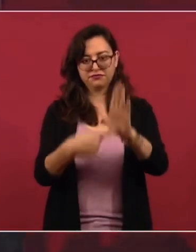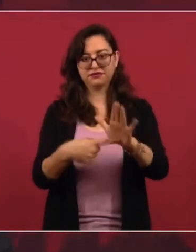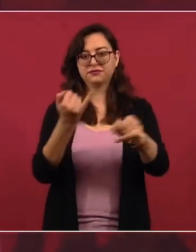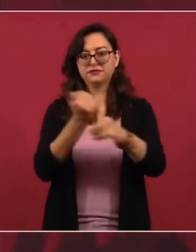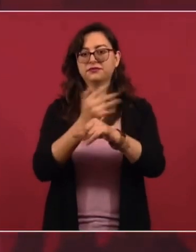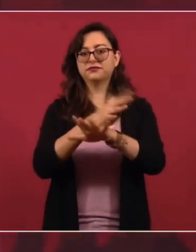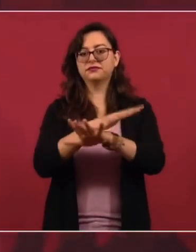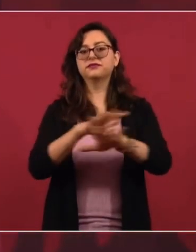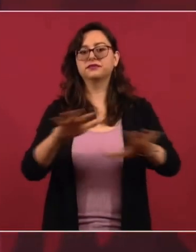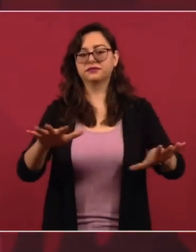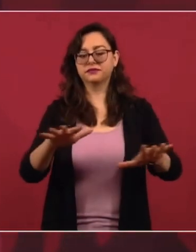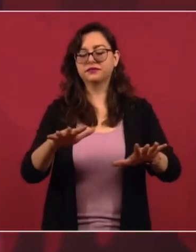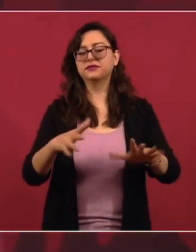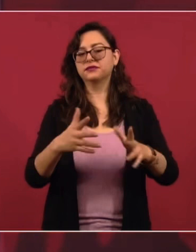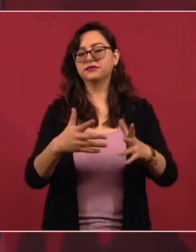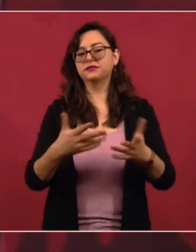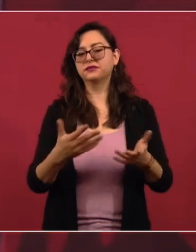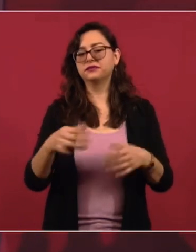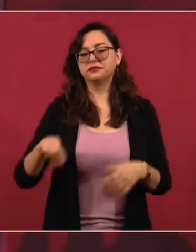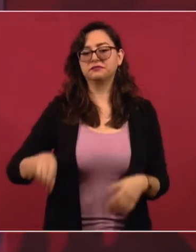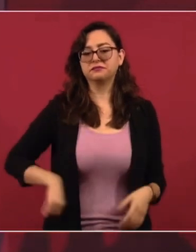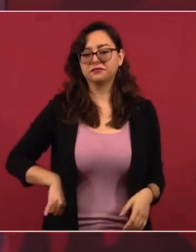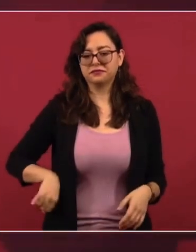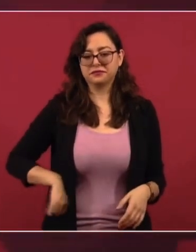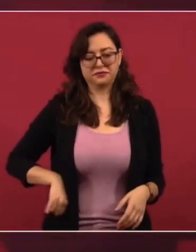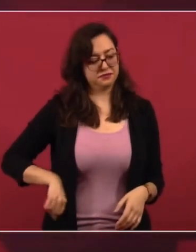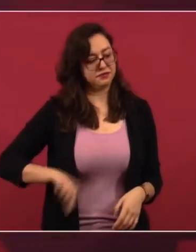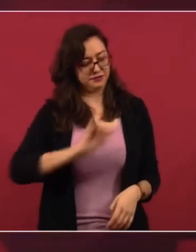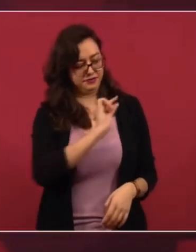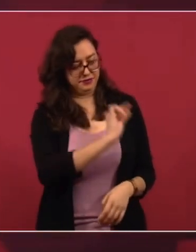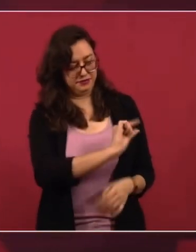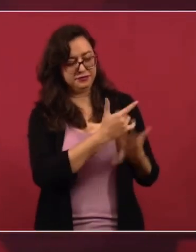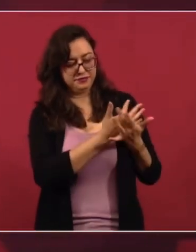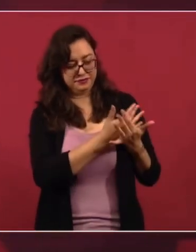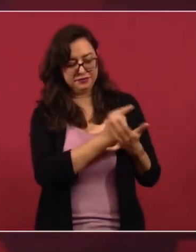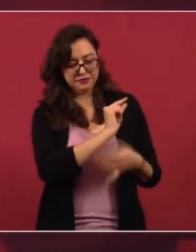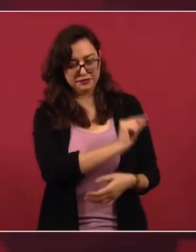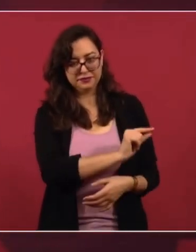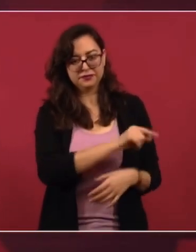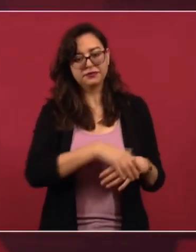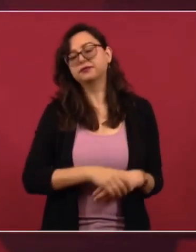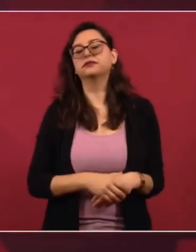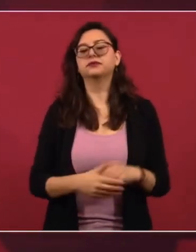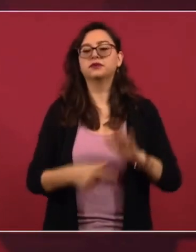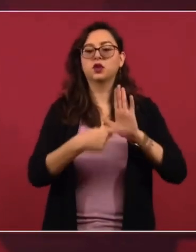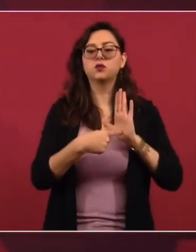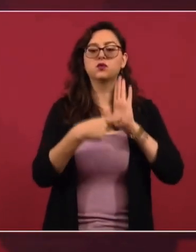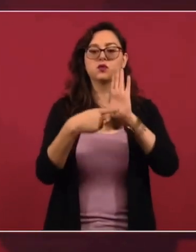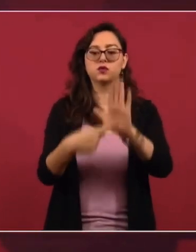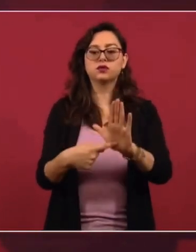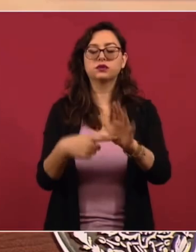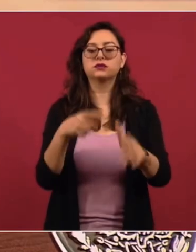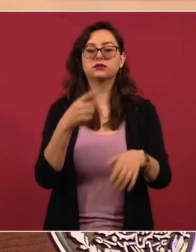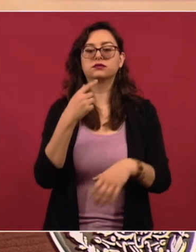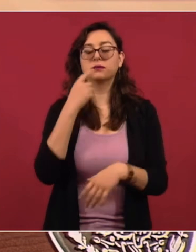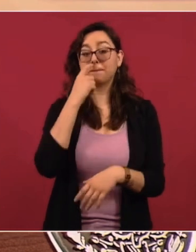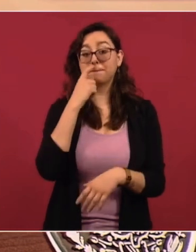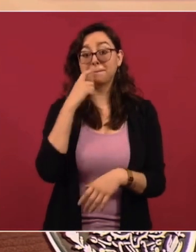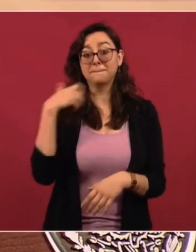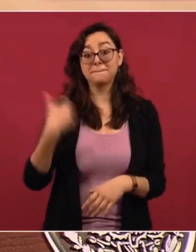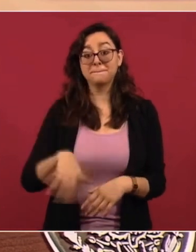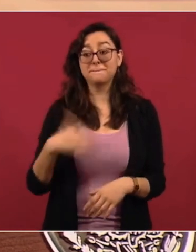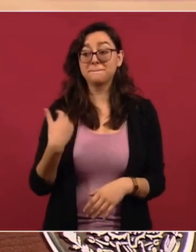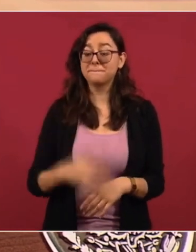las mentiras, el fideicomiso que tiene el Poder